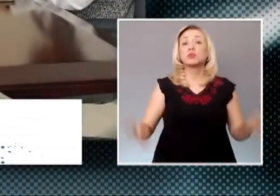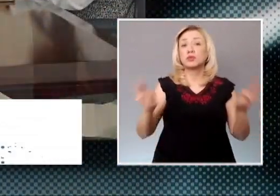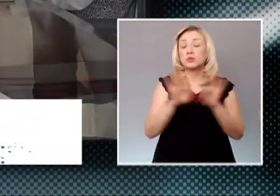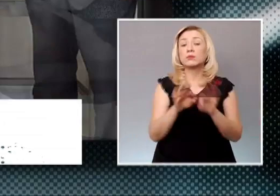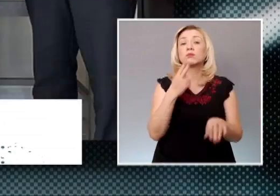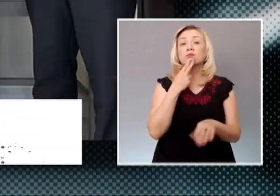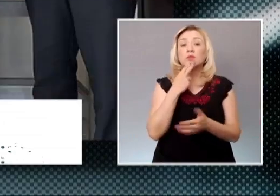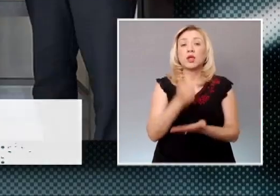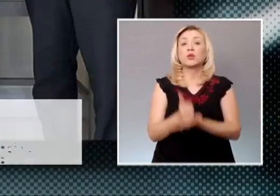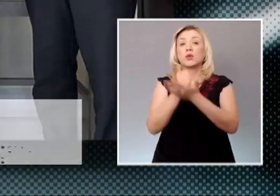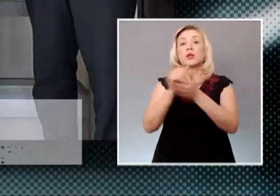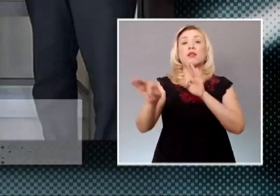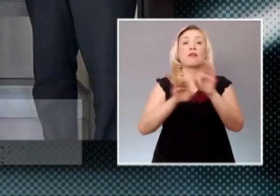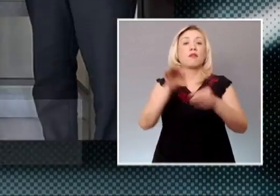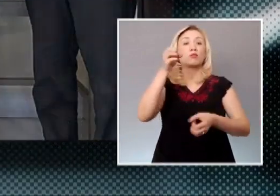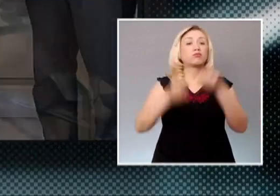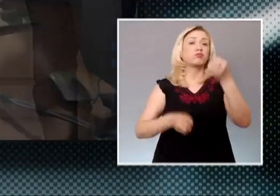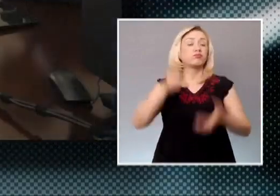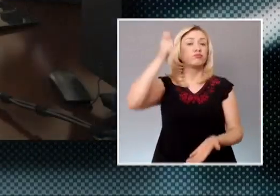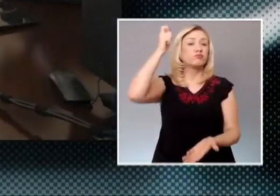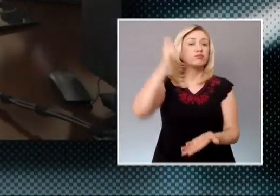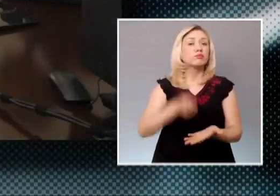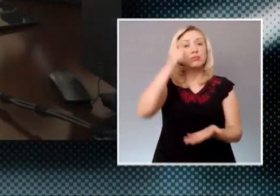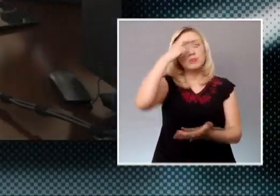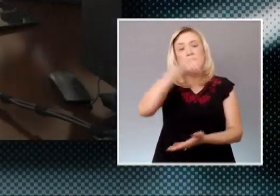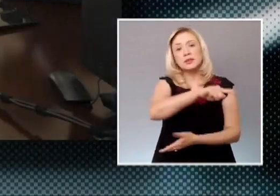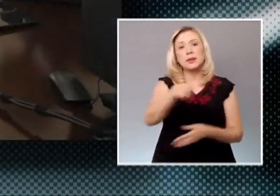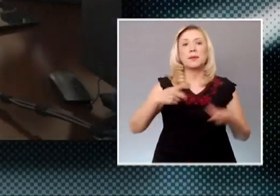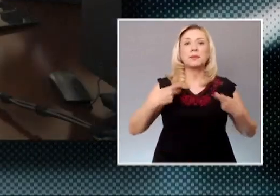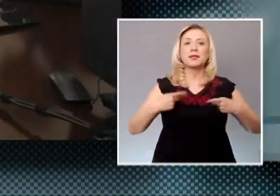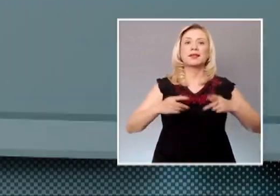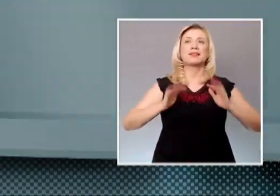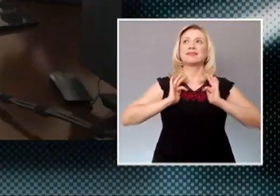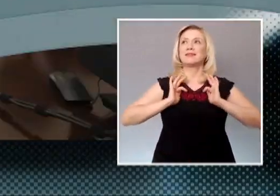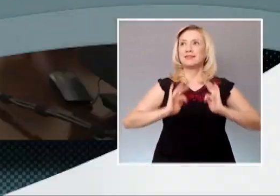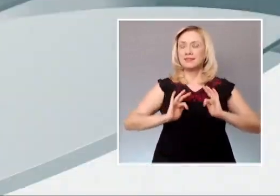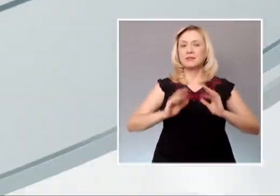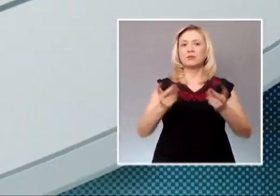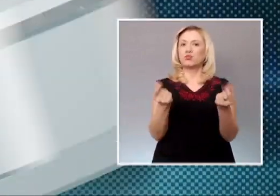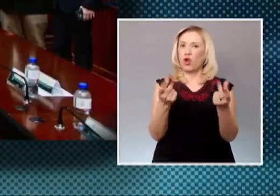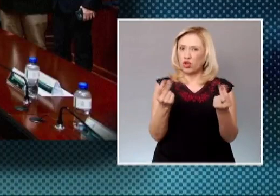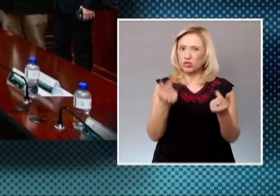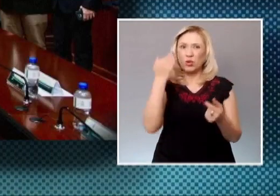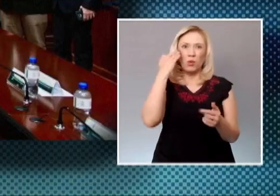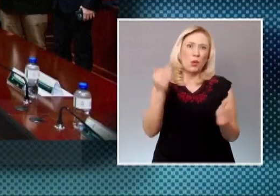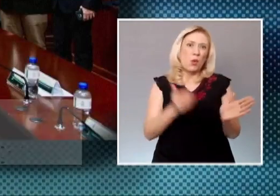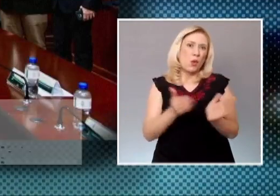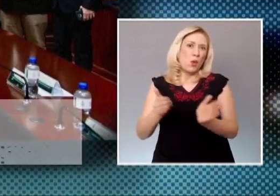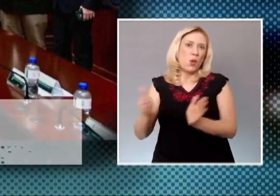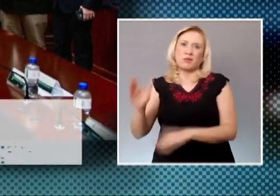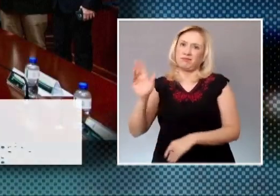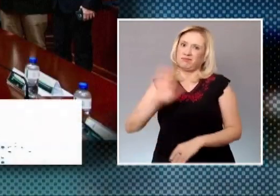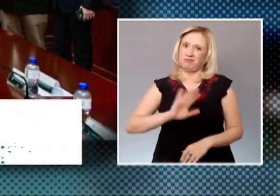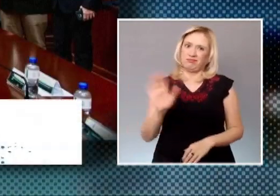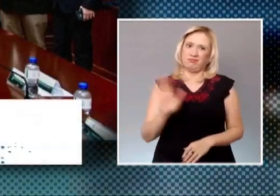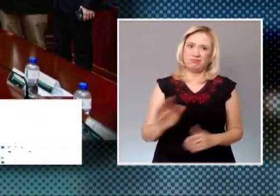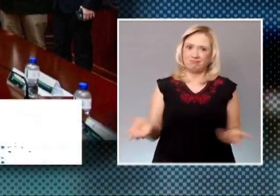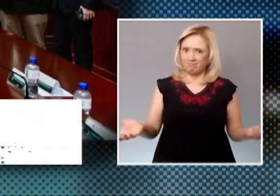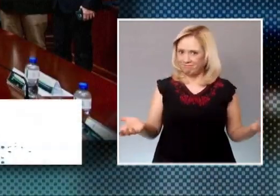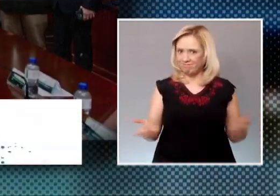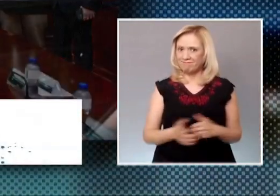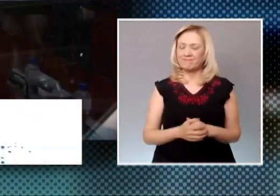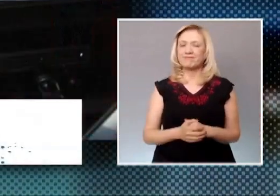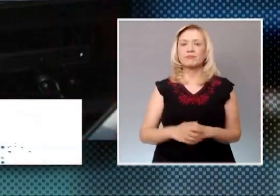justicia que den certeza a la sociedad y agilicen los procesos. El Poder Judicial de Querétaro